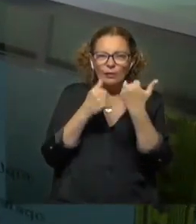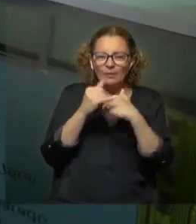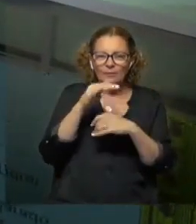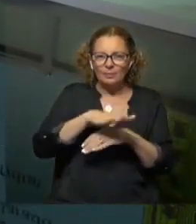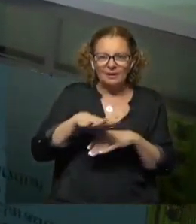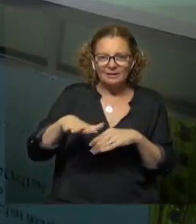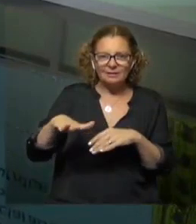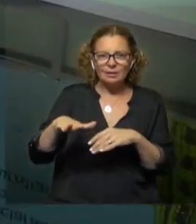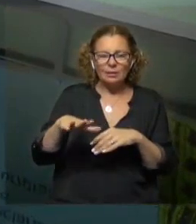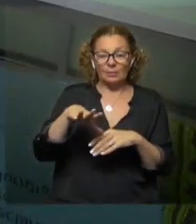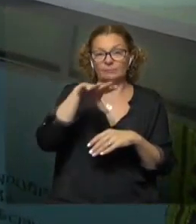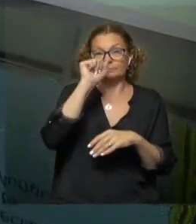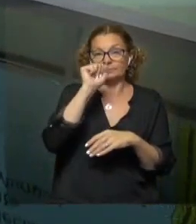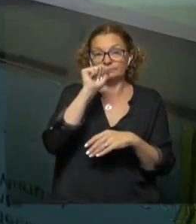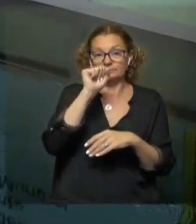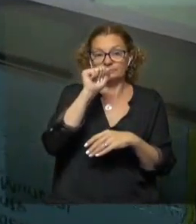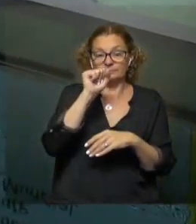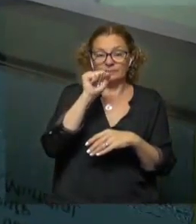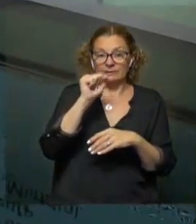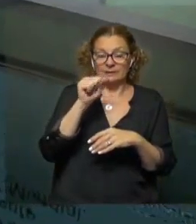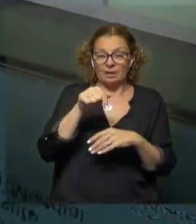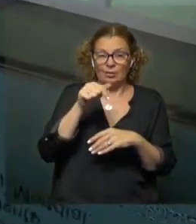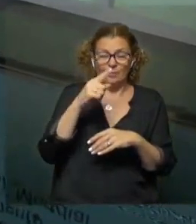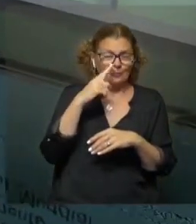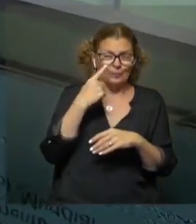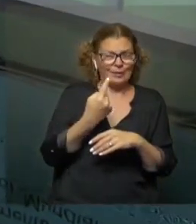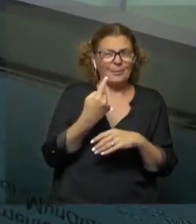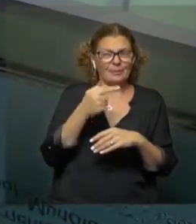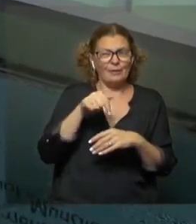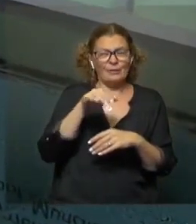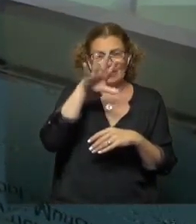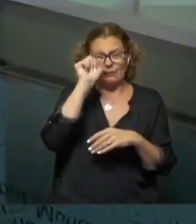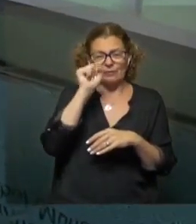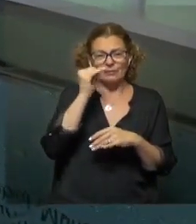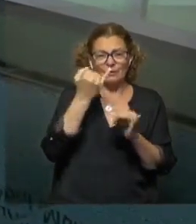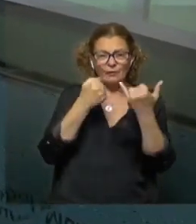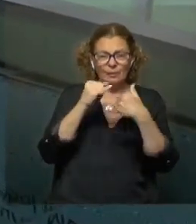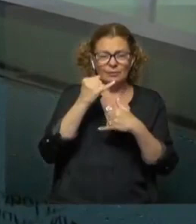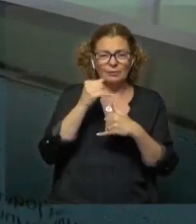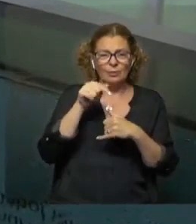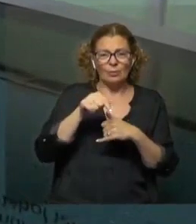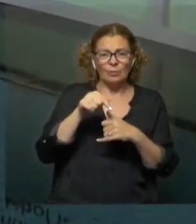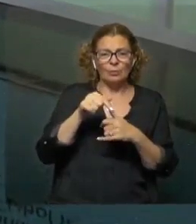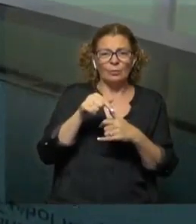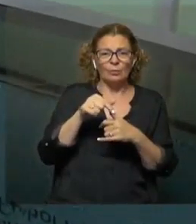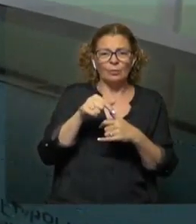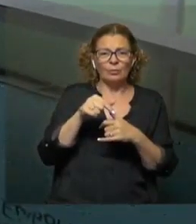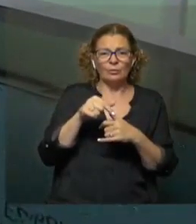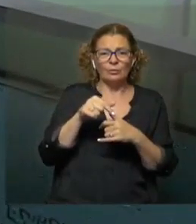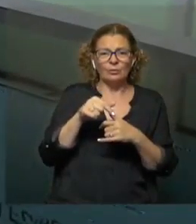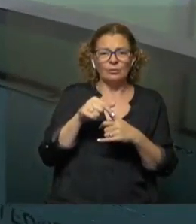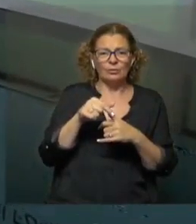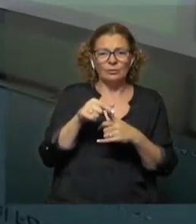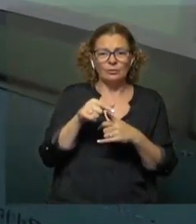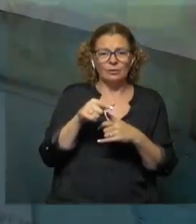los niños, como para captar la atención que es tan efímera hoy en día? Hay una serie de criterios. Uno es cuasi